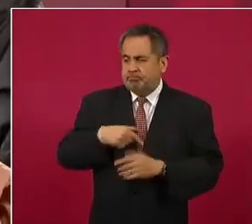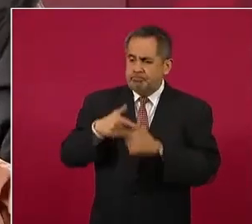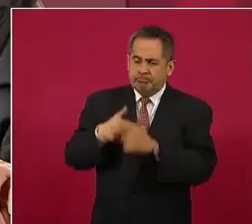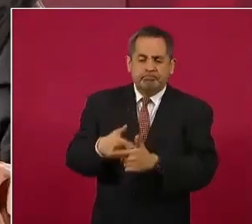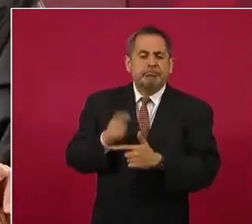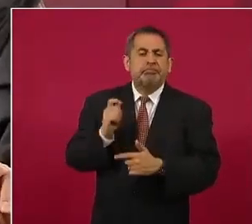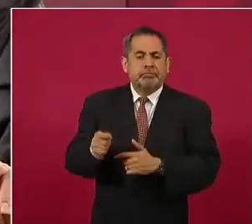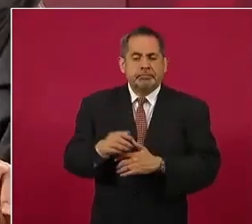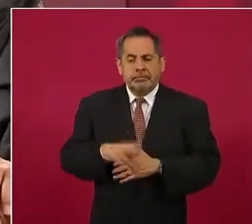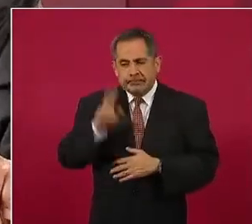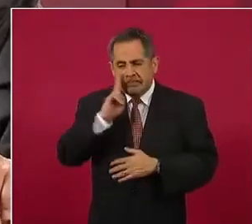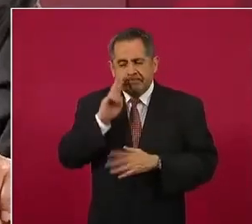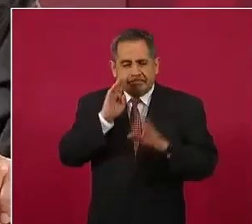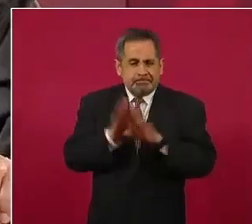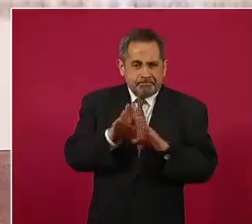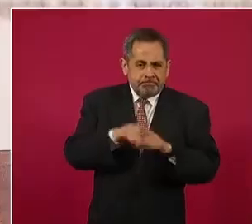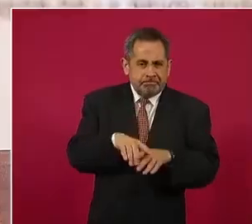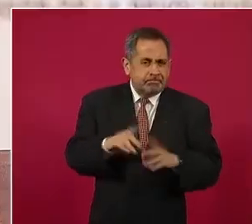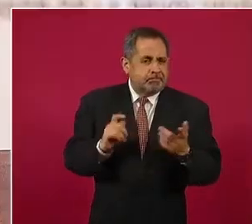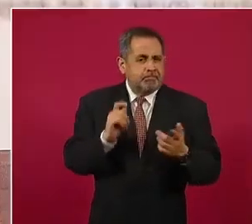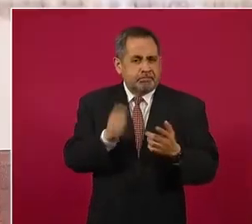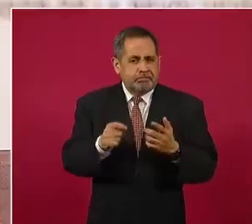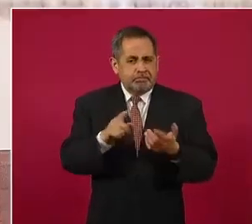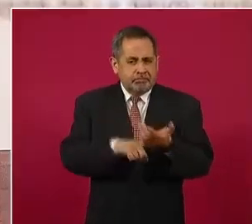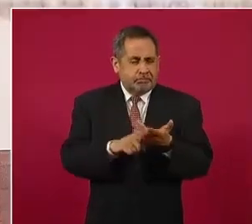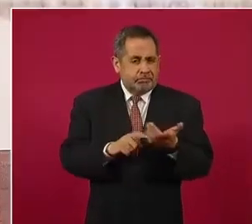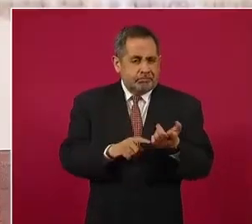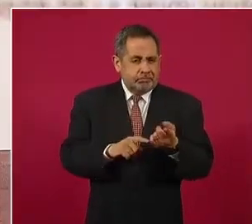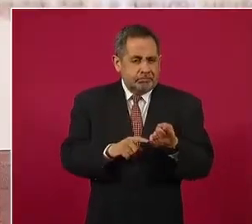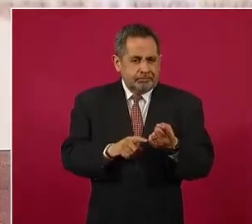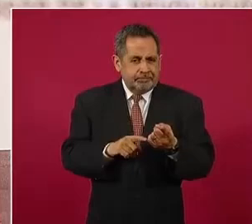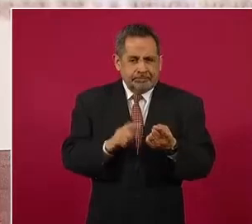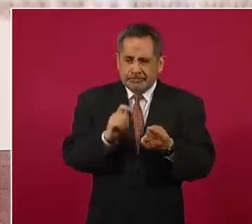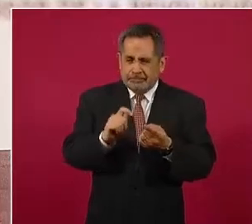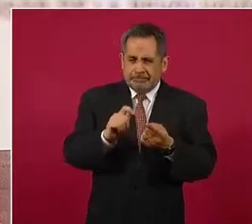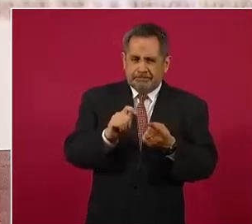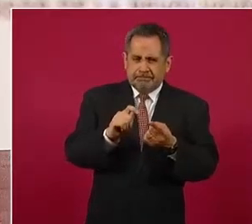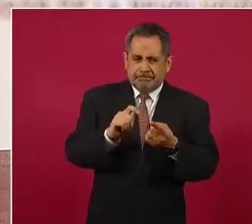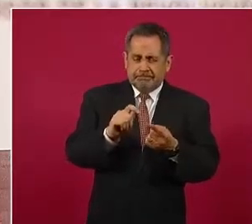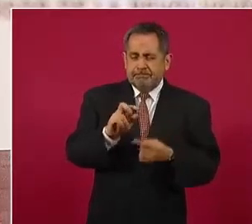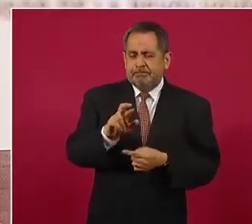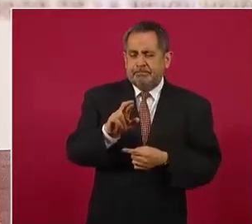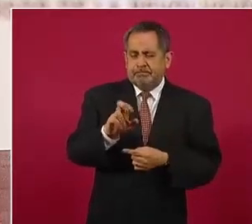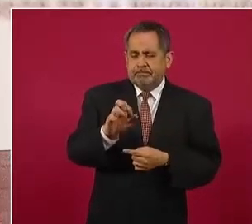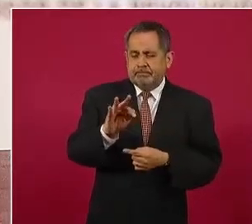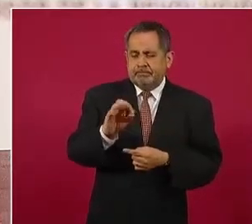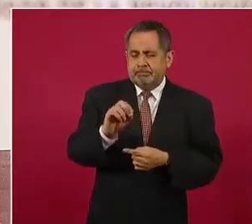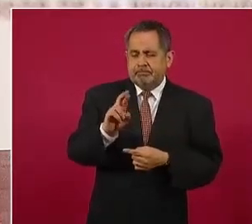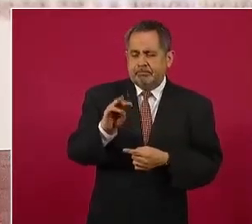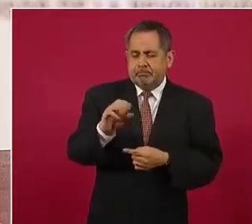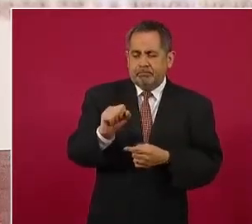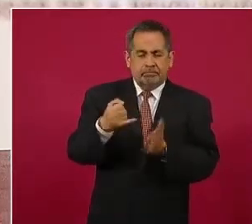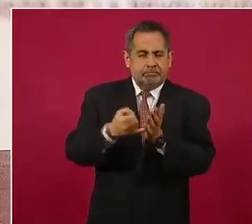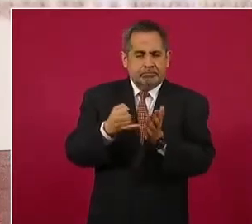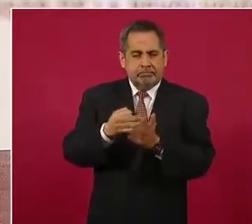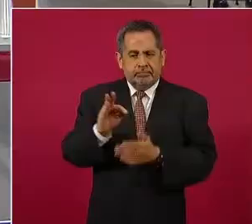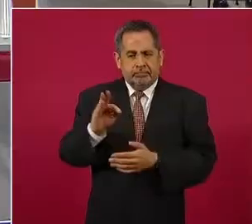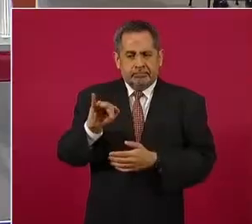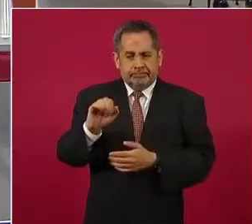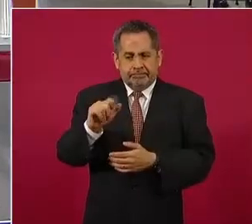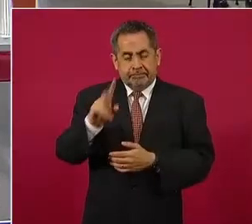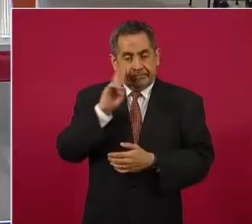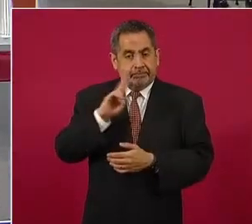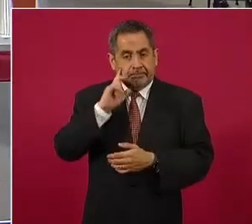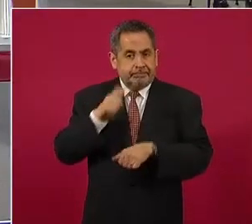ver la forma de que continúe la reforma fiscal. Vamos a ver si nos da tiempo,